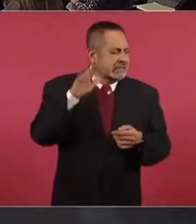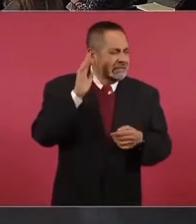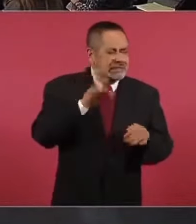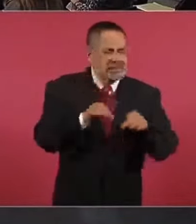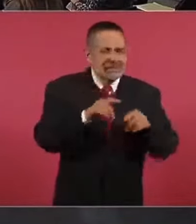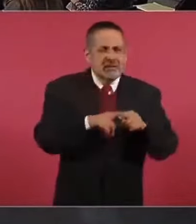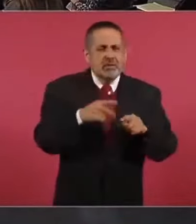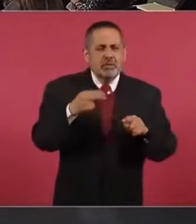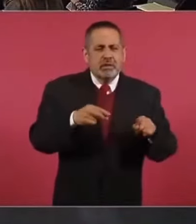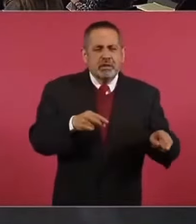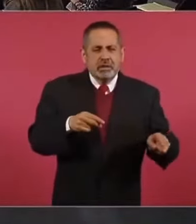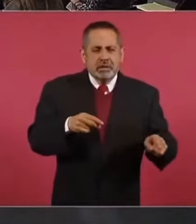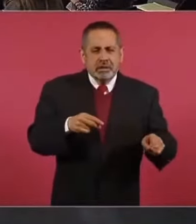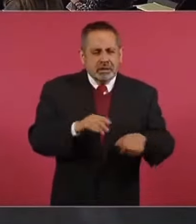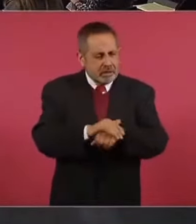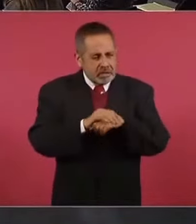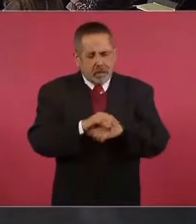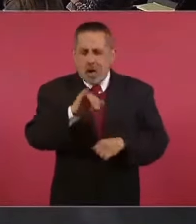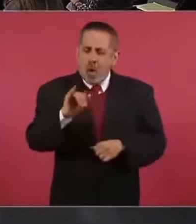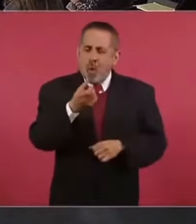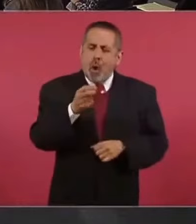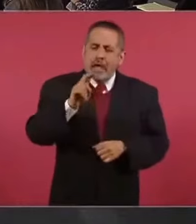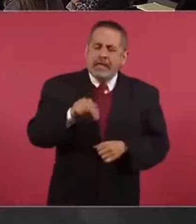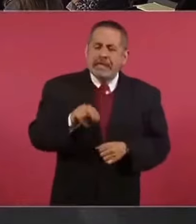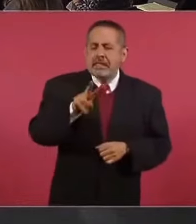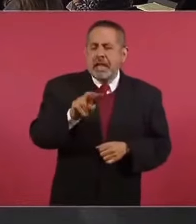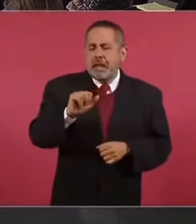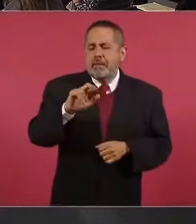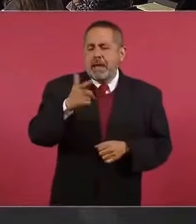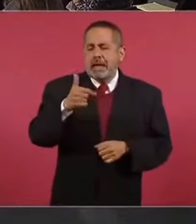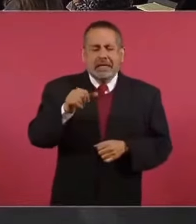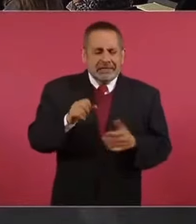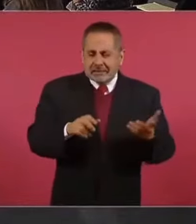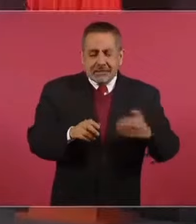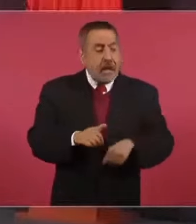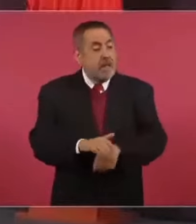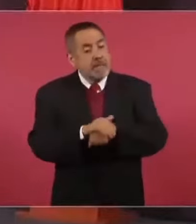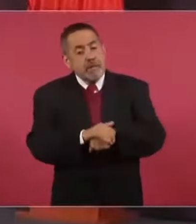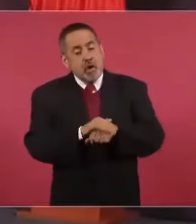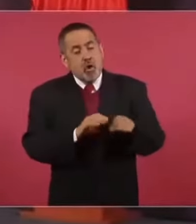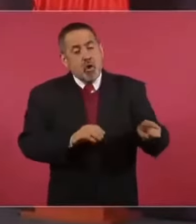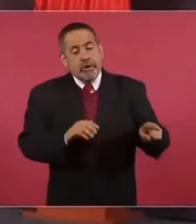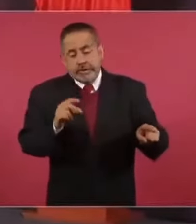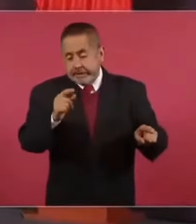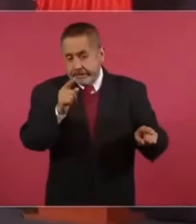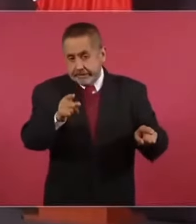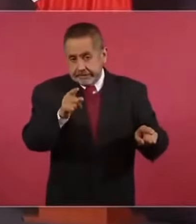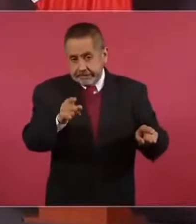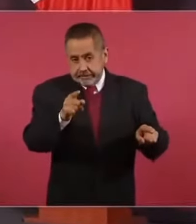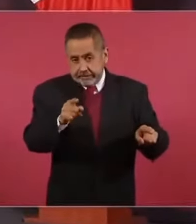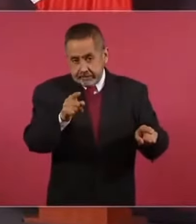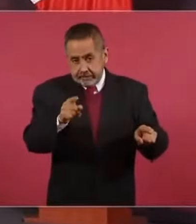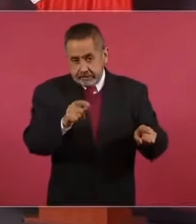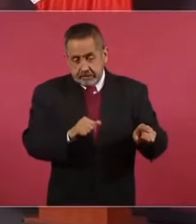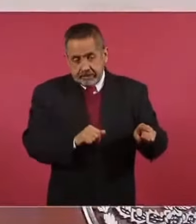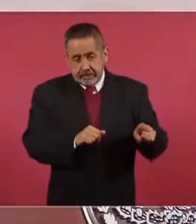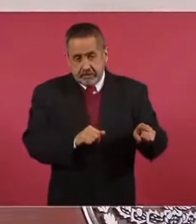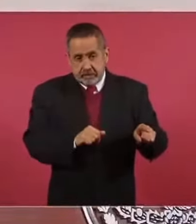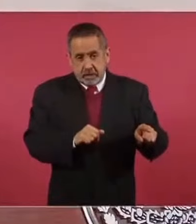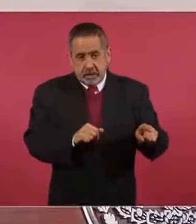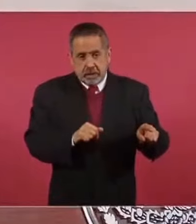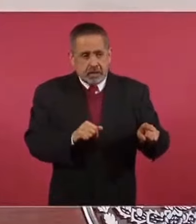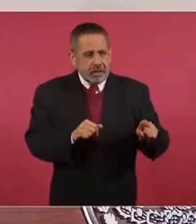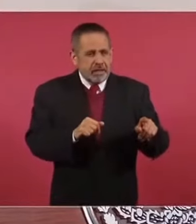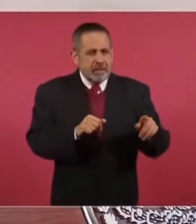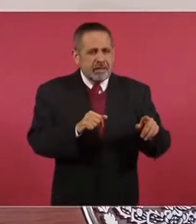Joaquín Vargas. Mi amigo Joaquín Vargas. Mi amigo... El de